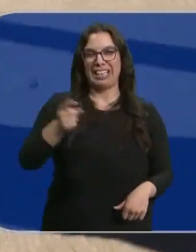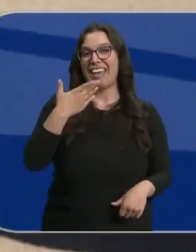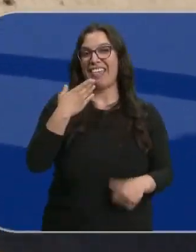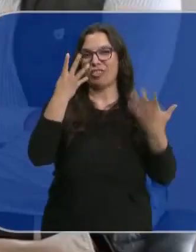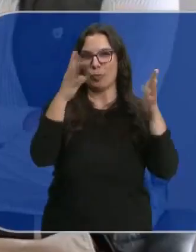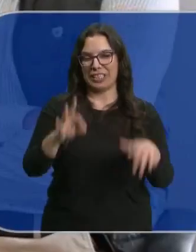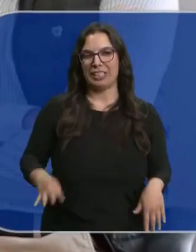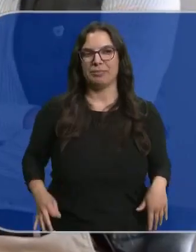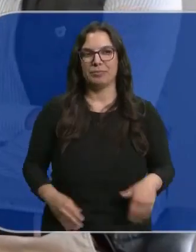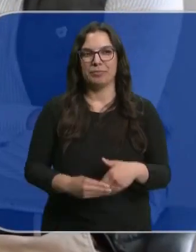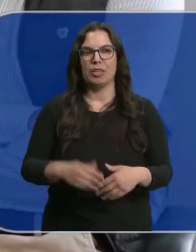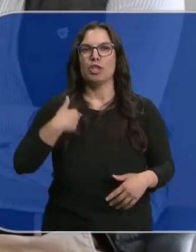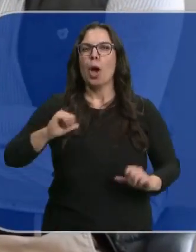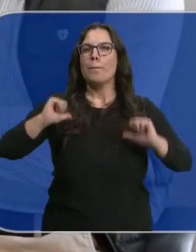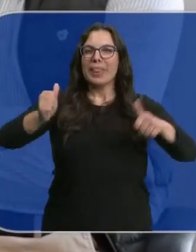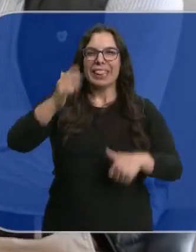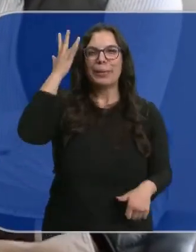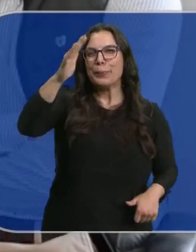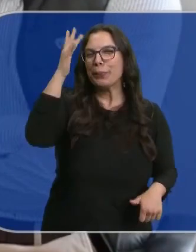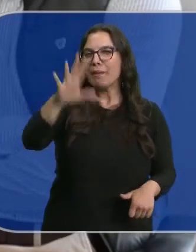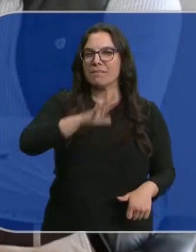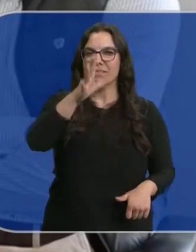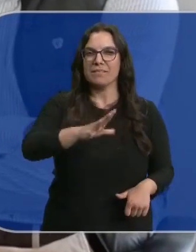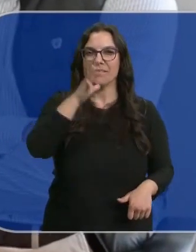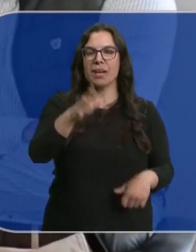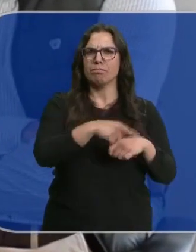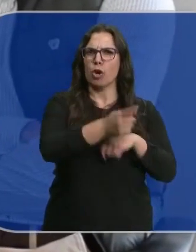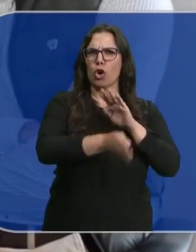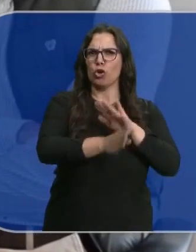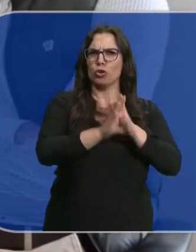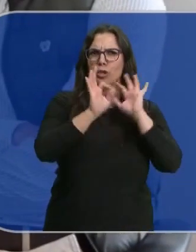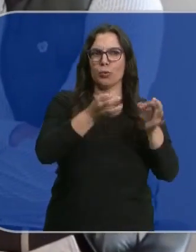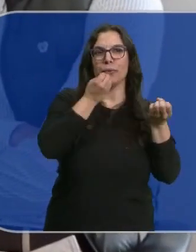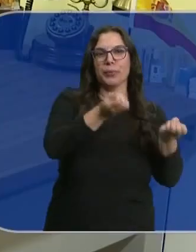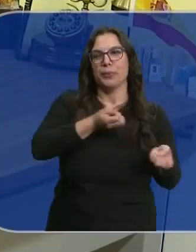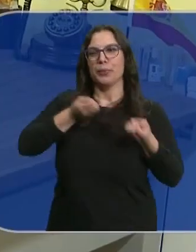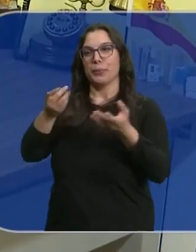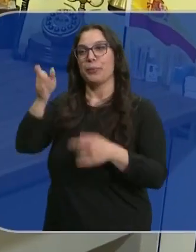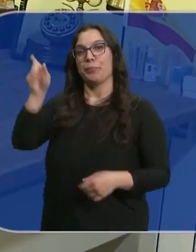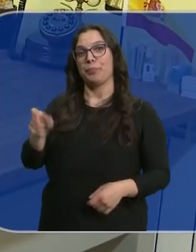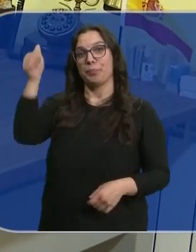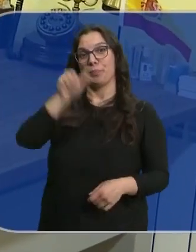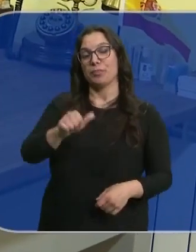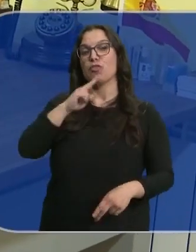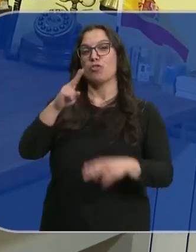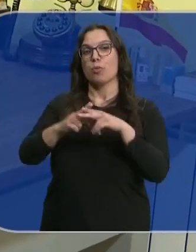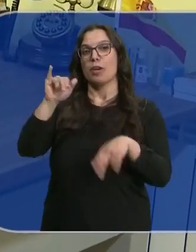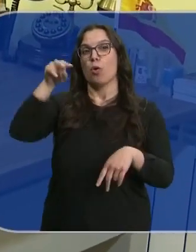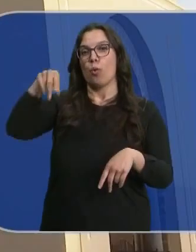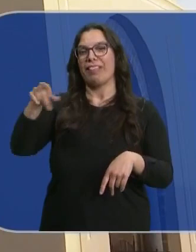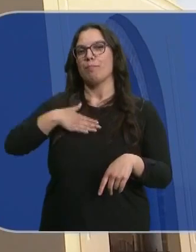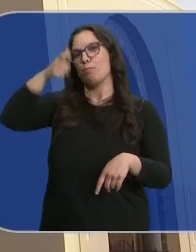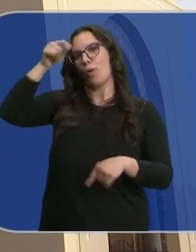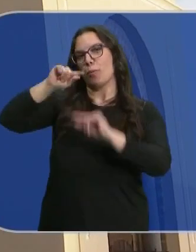tiene 90 años. Yo entré con una ilusión terrible. Ilusión que mantiene, se lo cuenta Juan. También es alcalde de Villalazán,